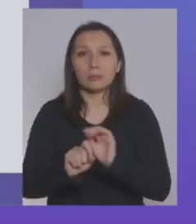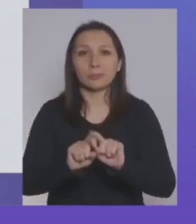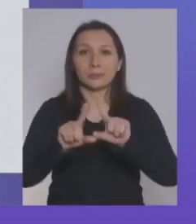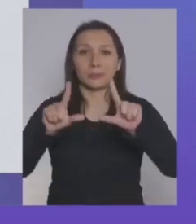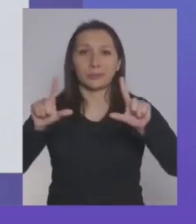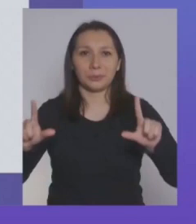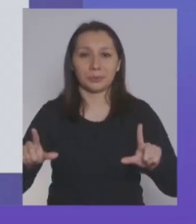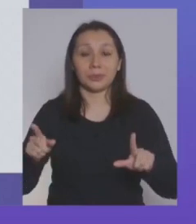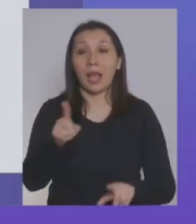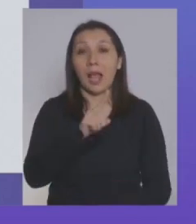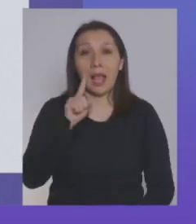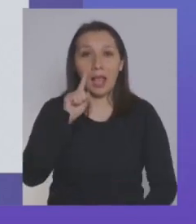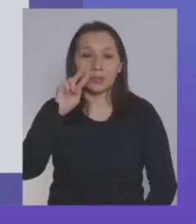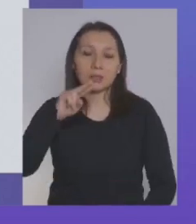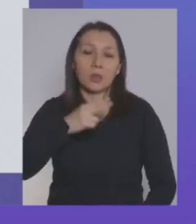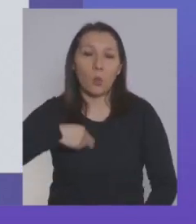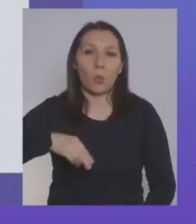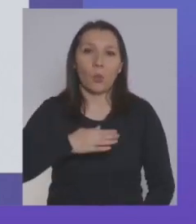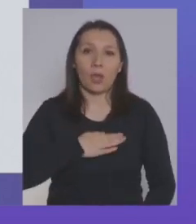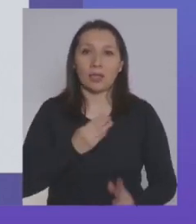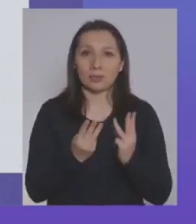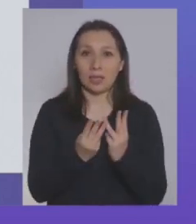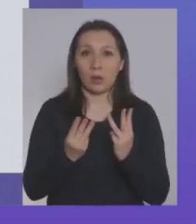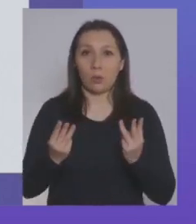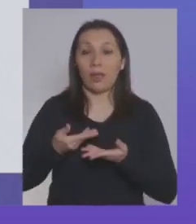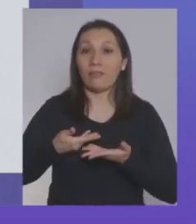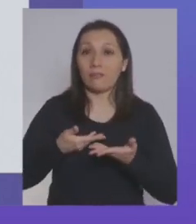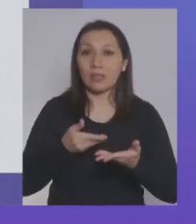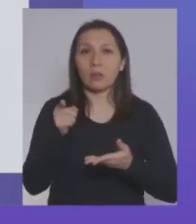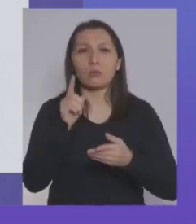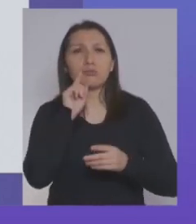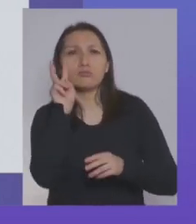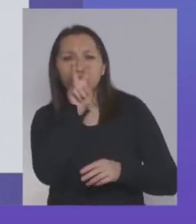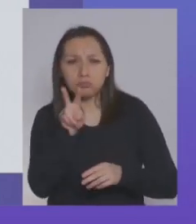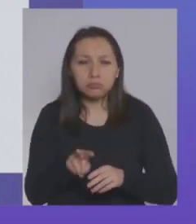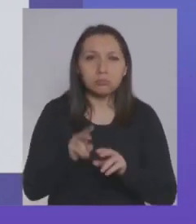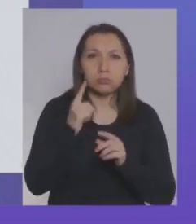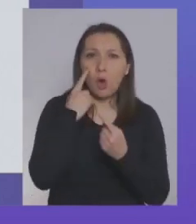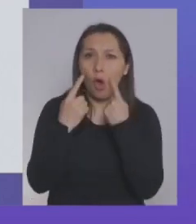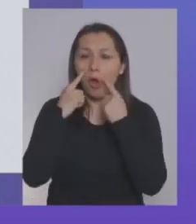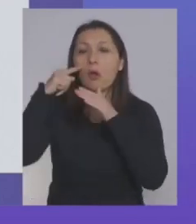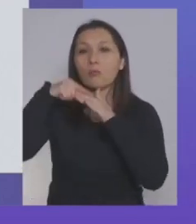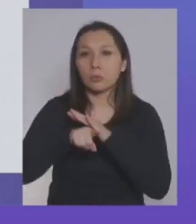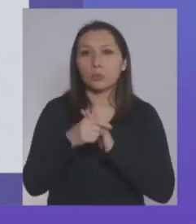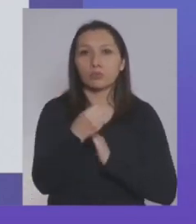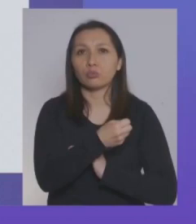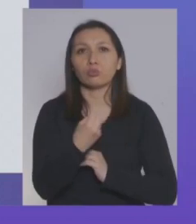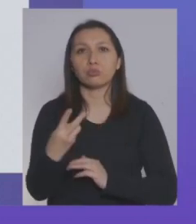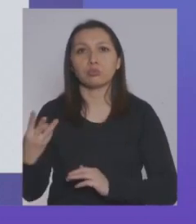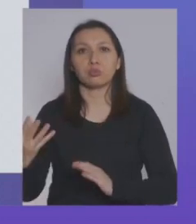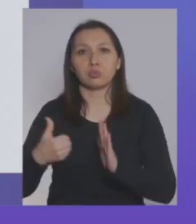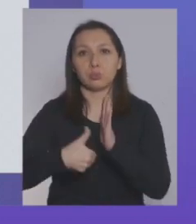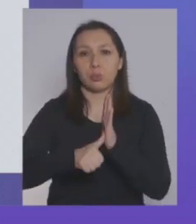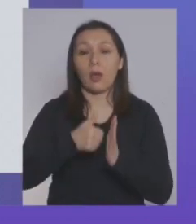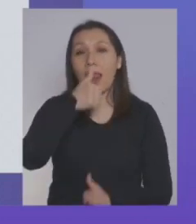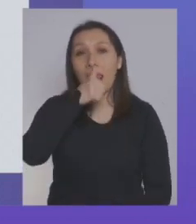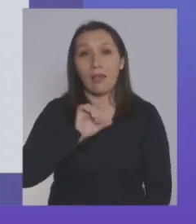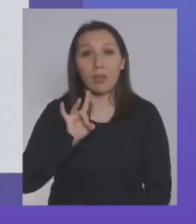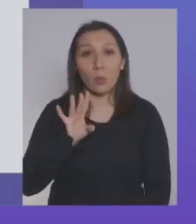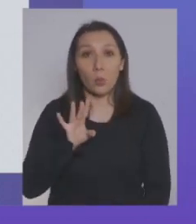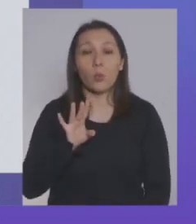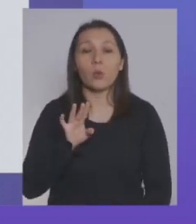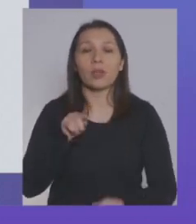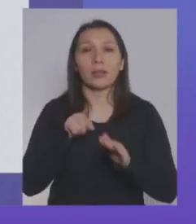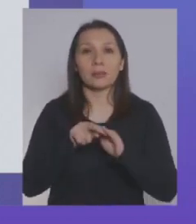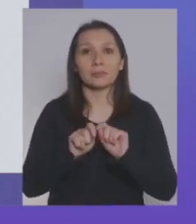Esa es nuestra página que los invitamos a navegar, a conocerla, a ingresar con su root y su clave única y